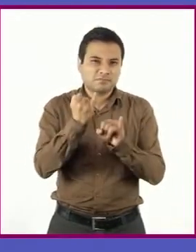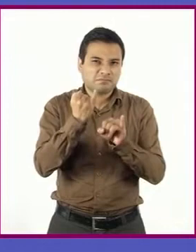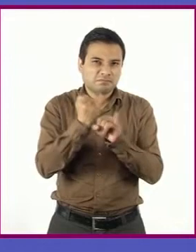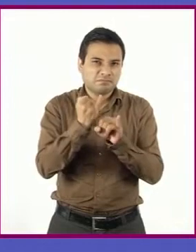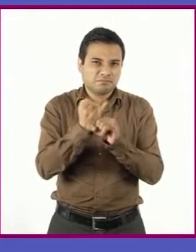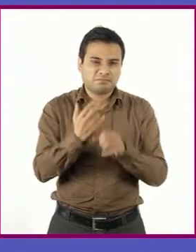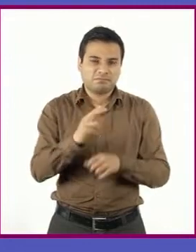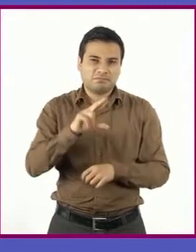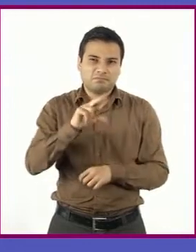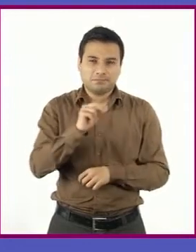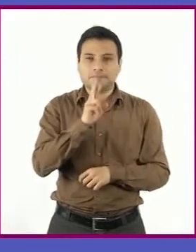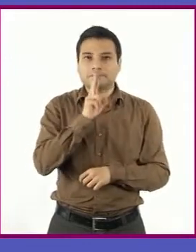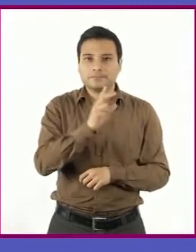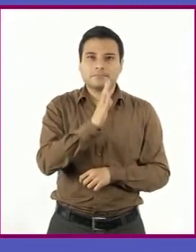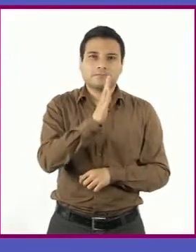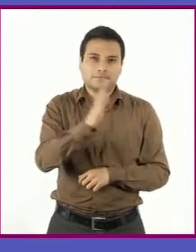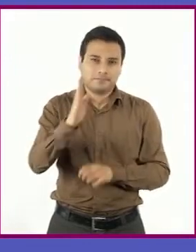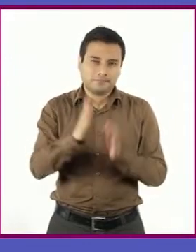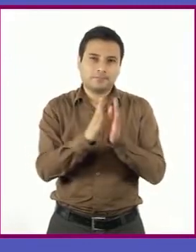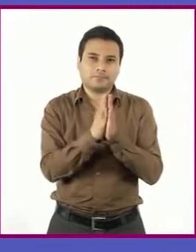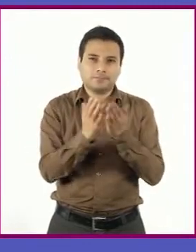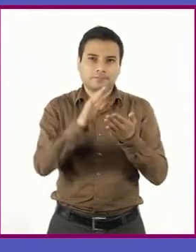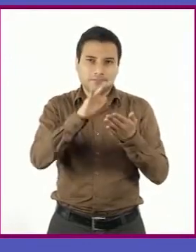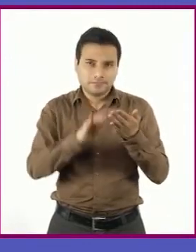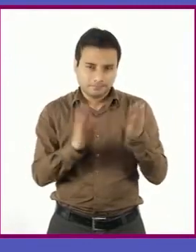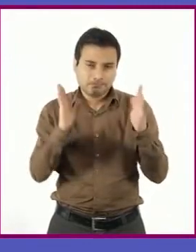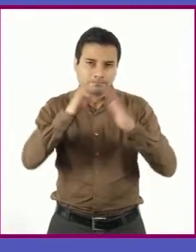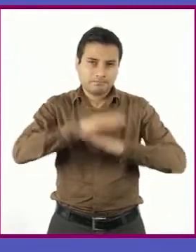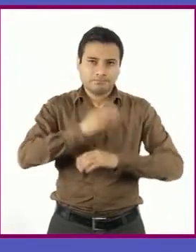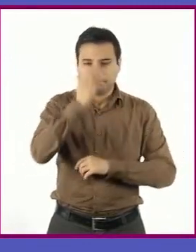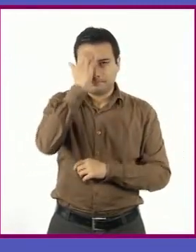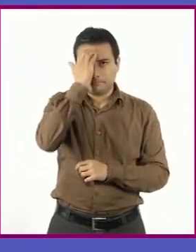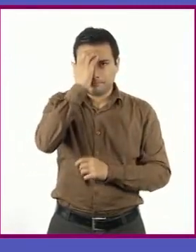quieren y en bibliotecas te pones a leer, te distraes y conoces más.